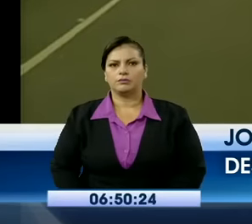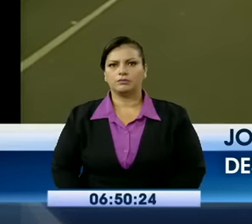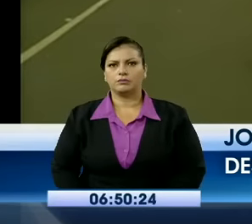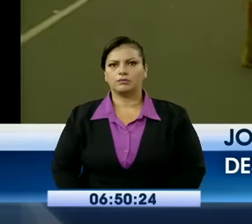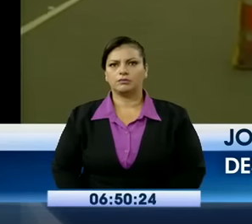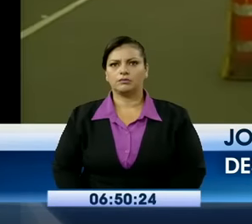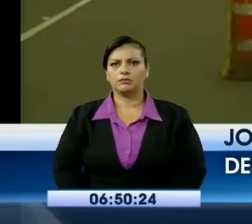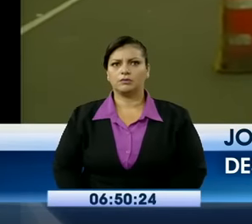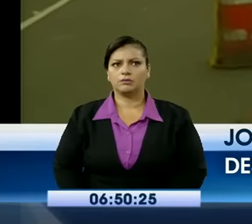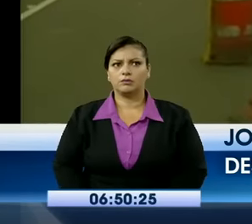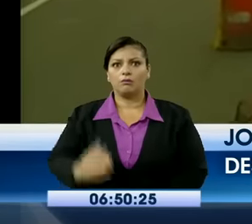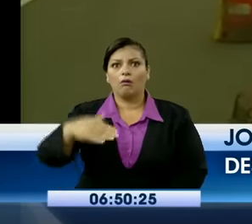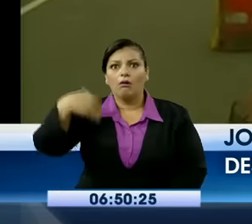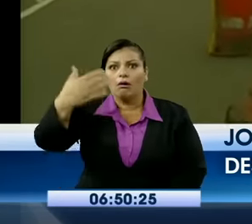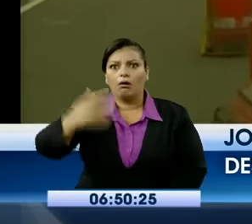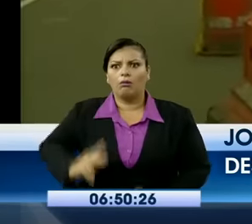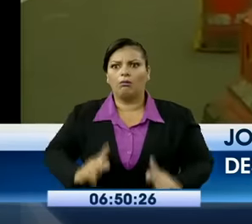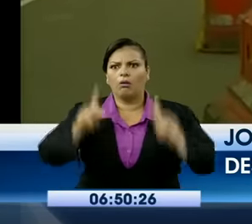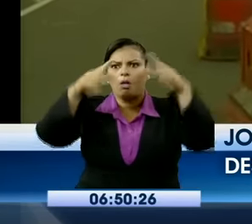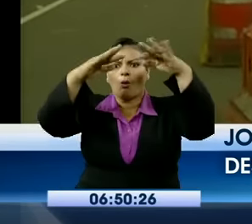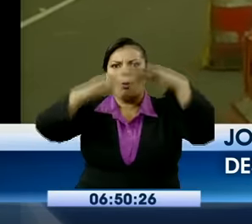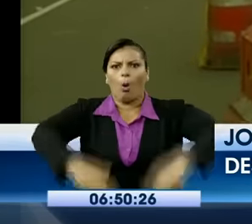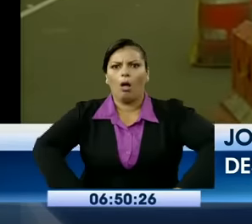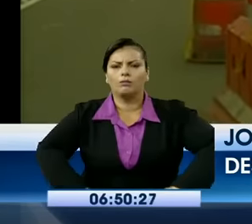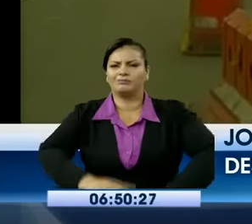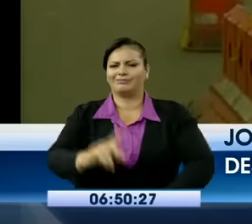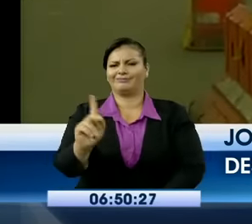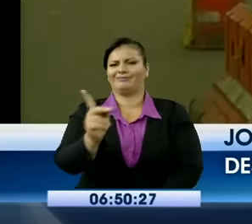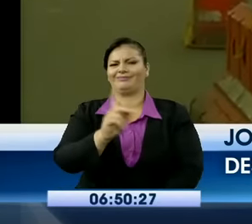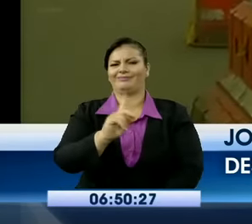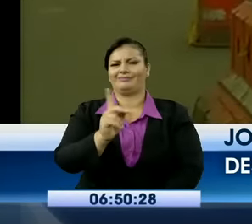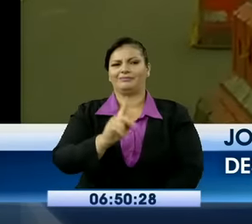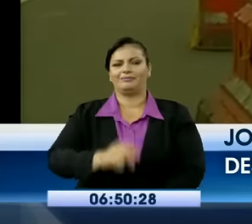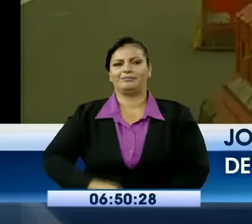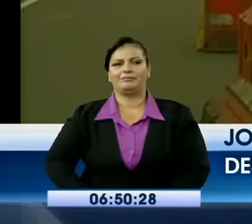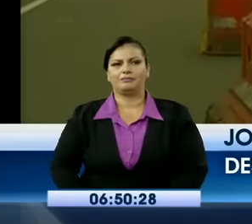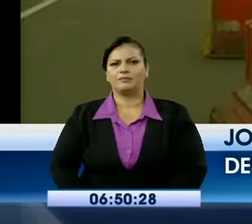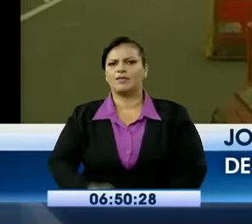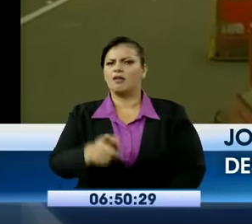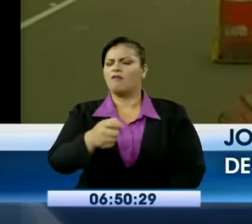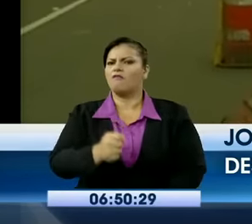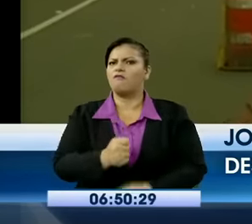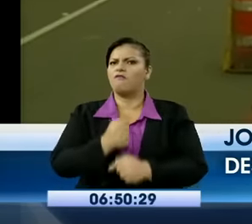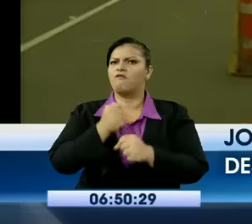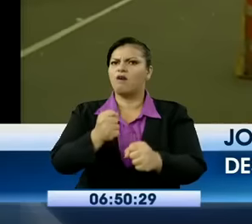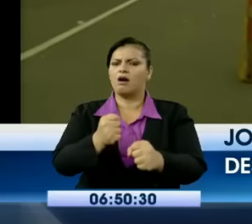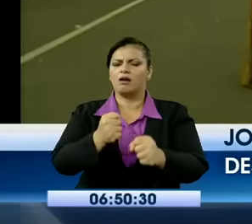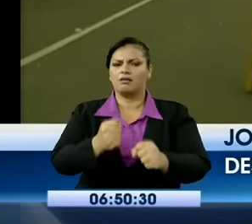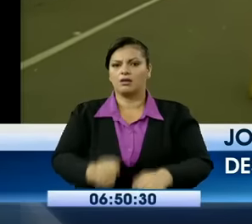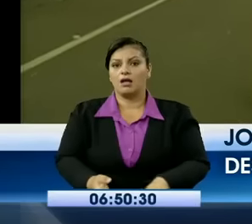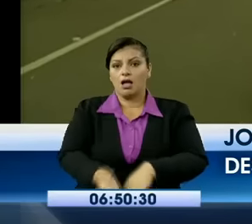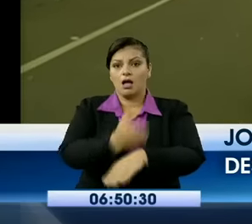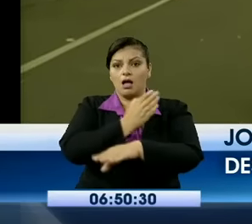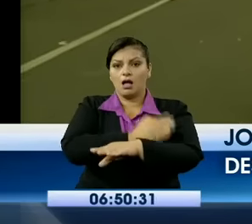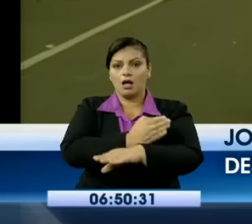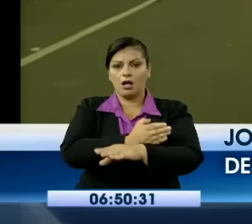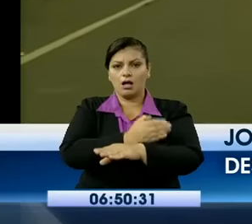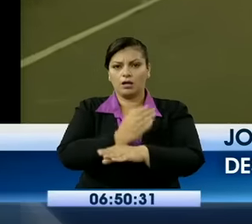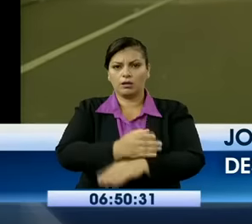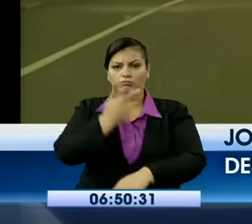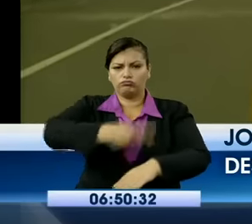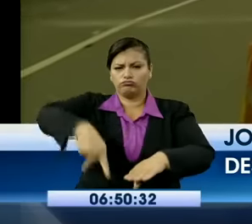no quiera, el puente llegue a colapsar en determinado momento. Son cauchos que han sido sometidos a pruebas de laboratorios